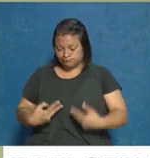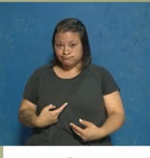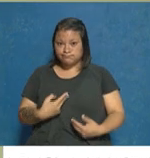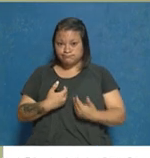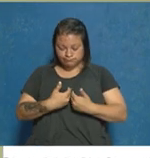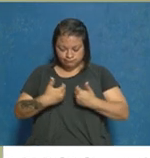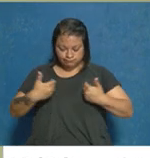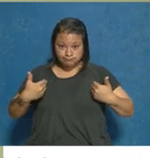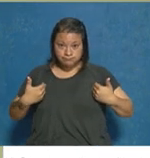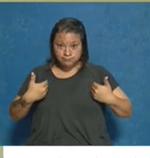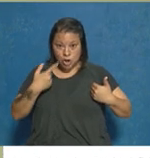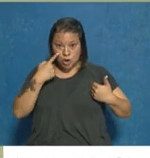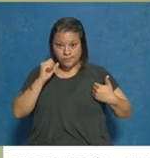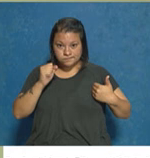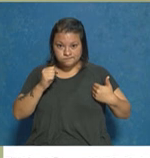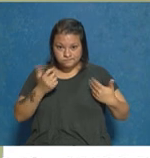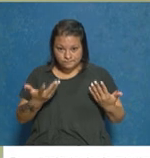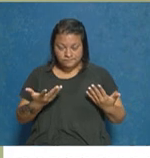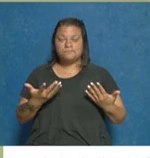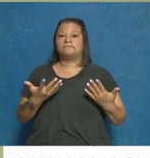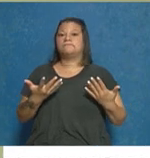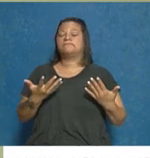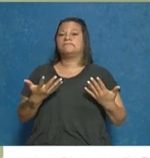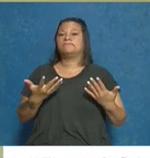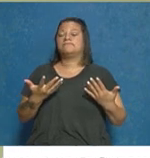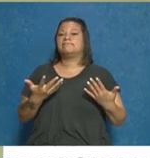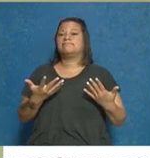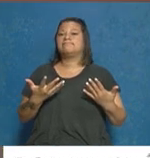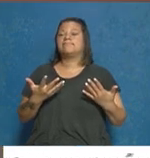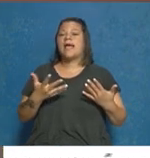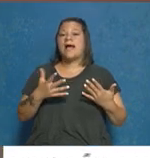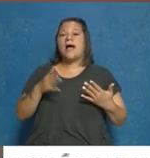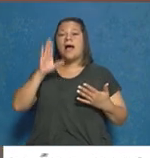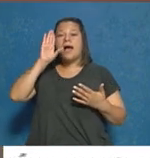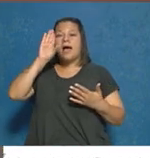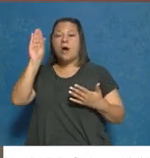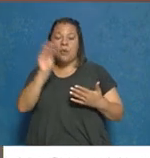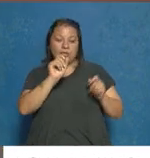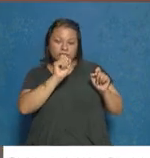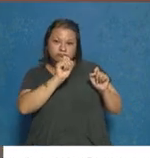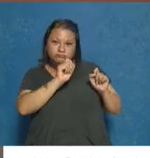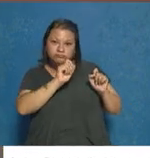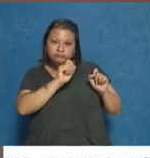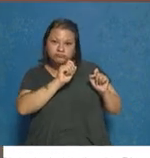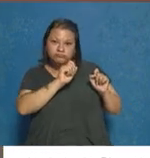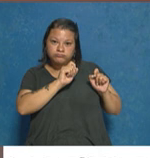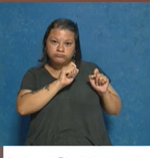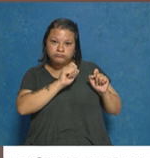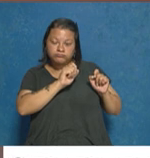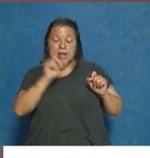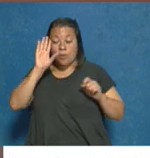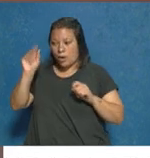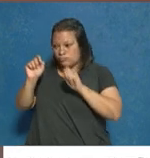esto en el marco de, evidentemente, una acción de la defensa para tratar de contrarrestar la